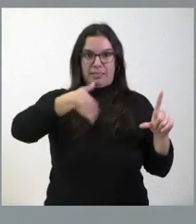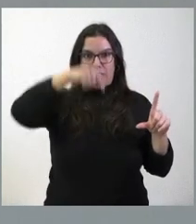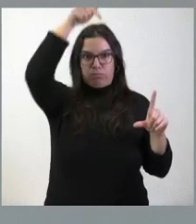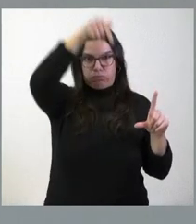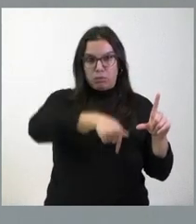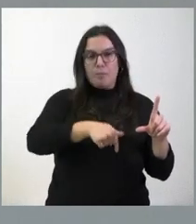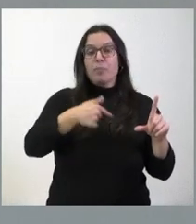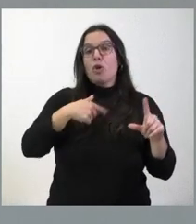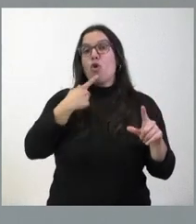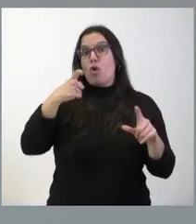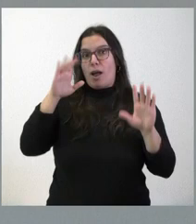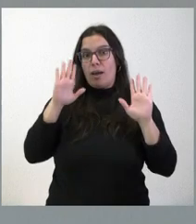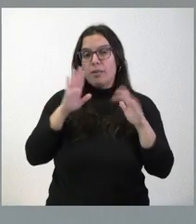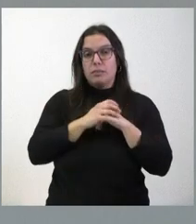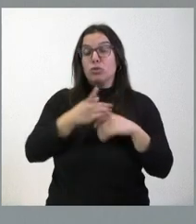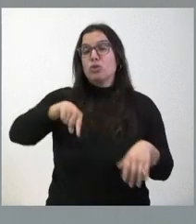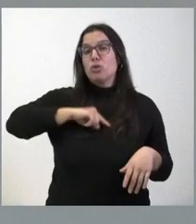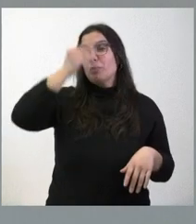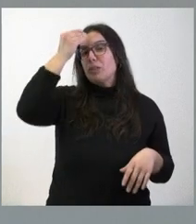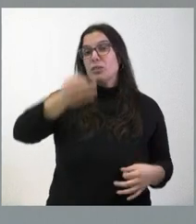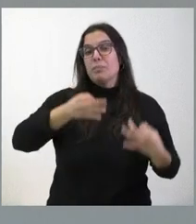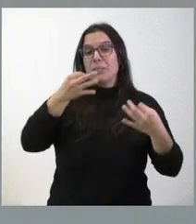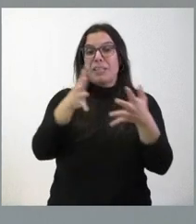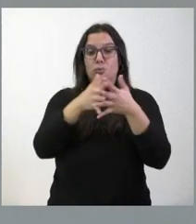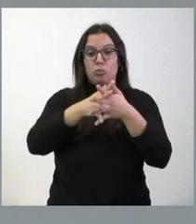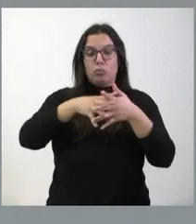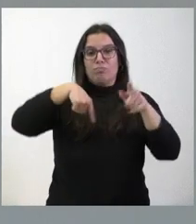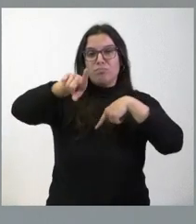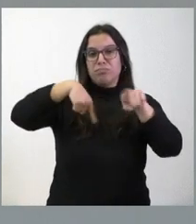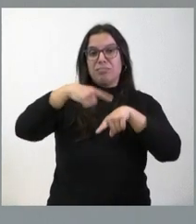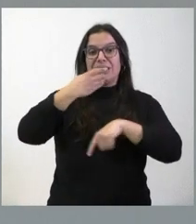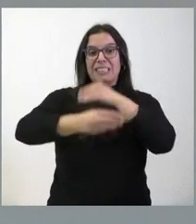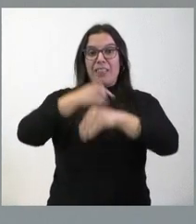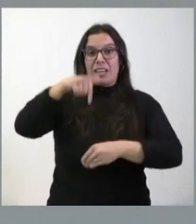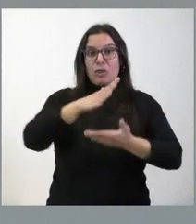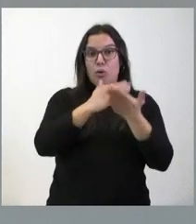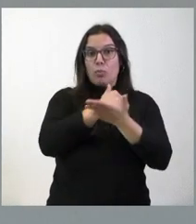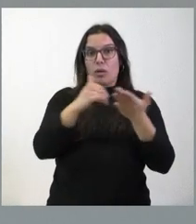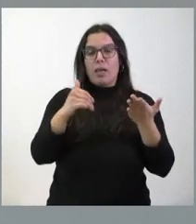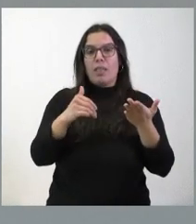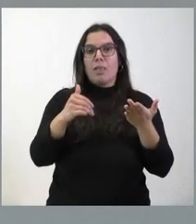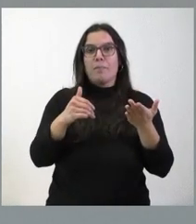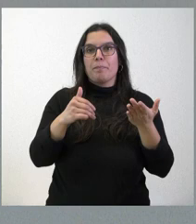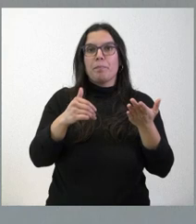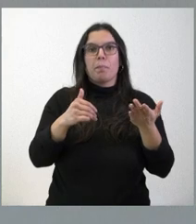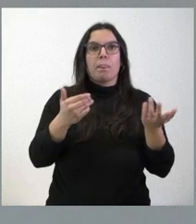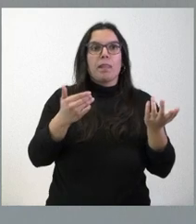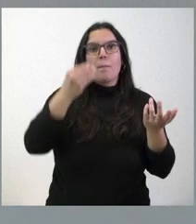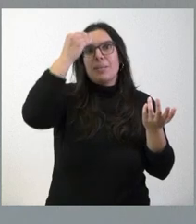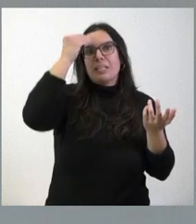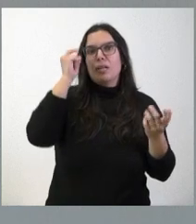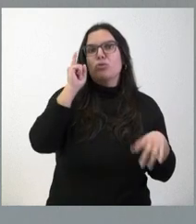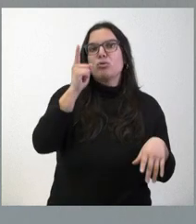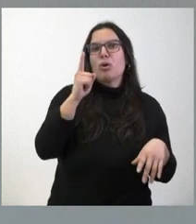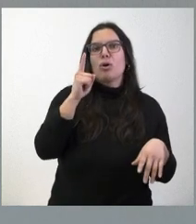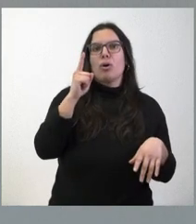Nosotros siempre hemos pensado que las infraestructuras que se hagan en nuestra comunidad autónoma no deben contemplar solo, exclusivamente,